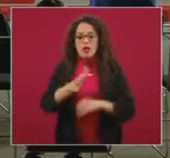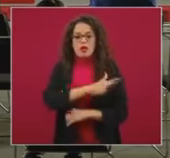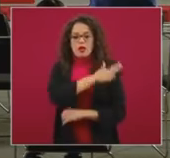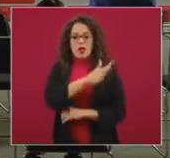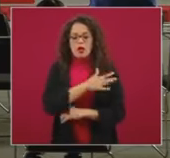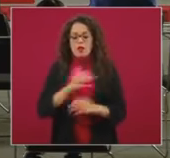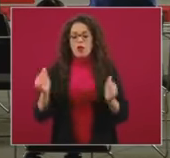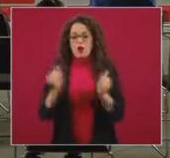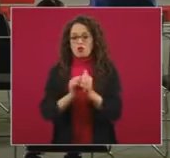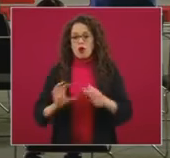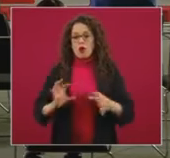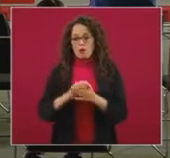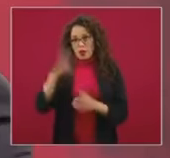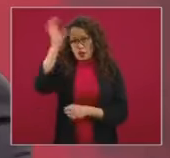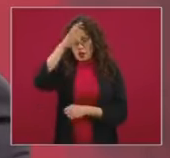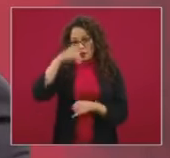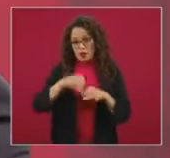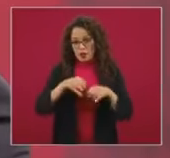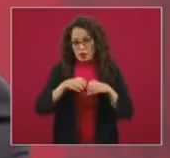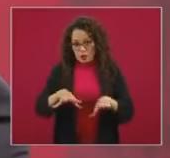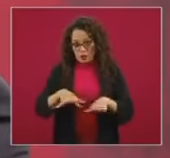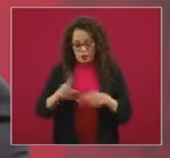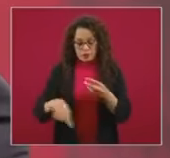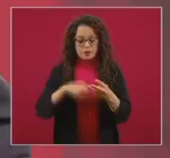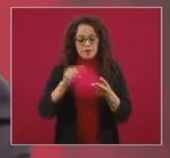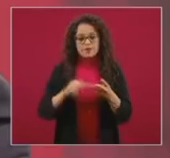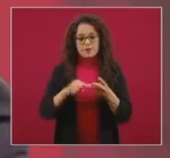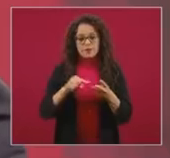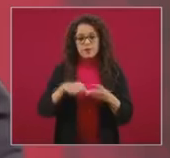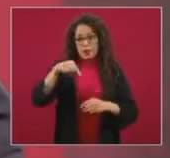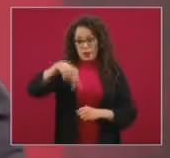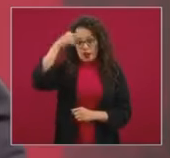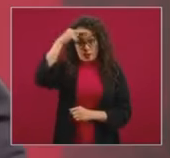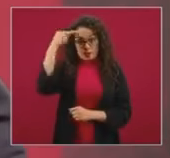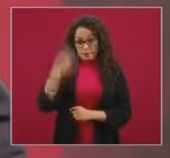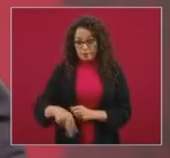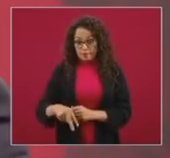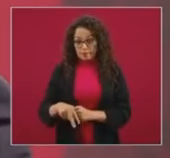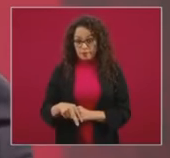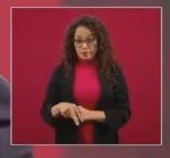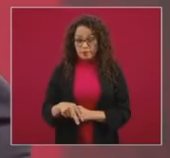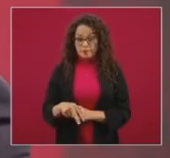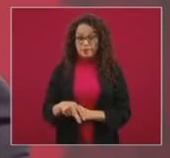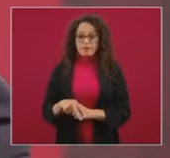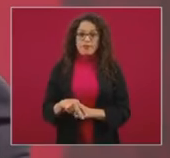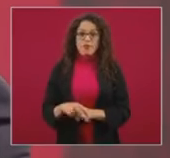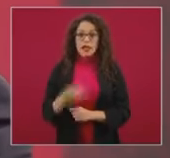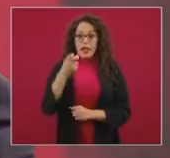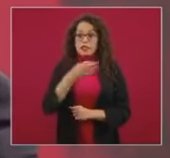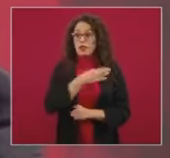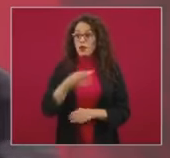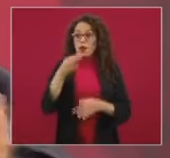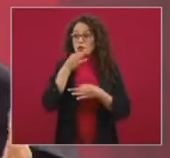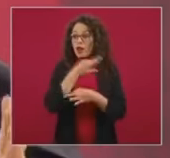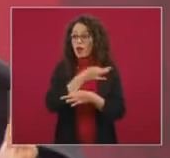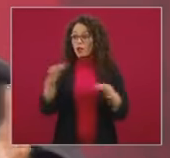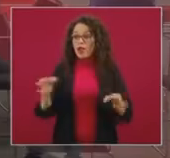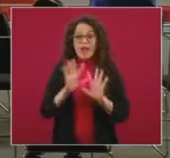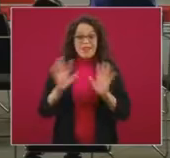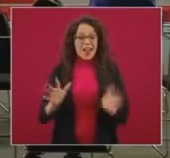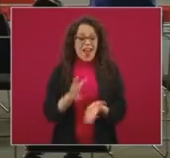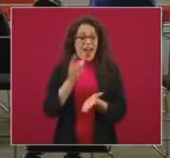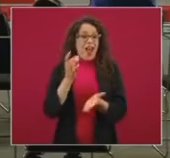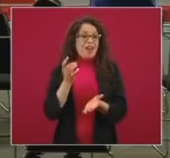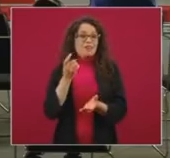científica. Tercero, porque las implicaciones en México no quiere decir que porque salga una buena noticia eso debe